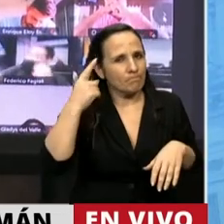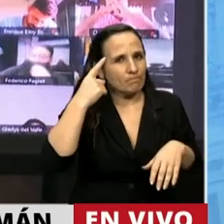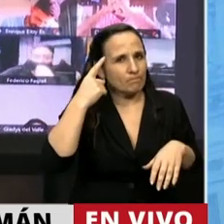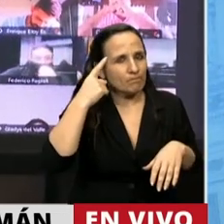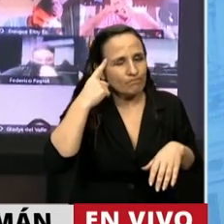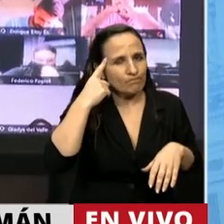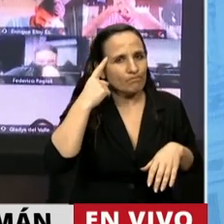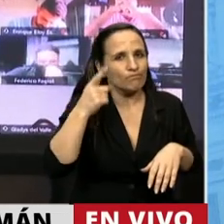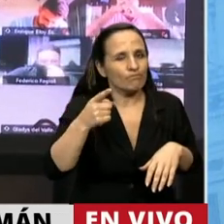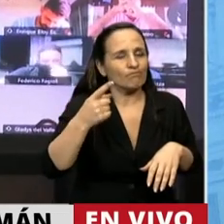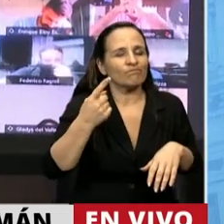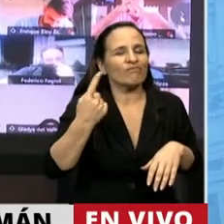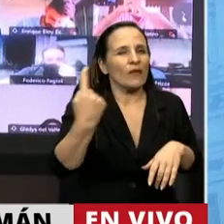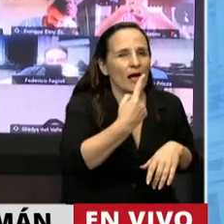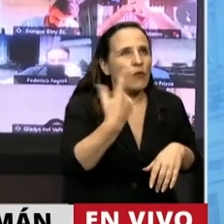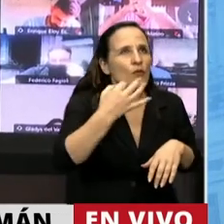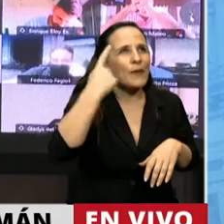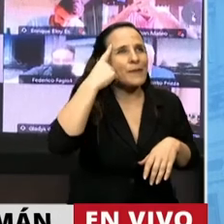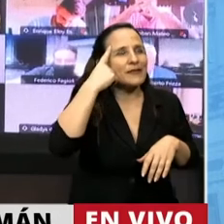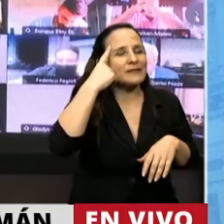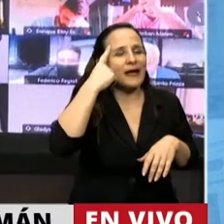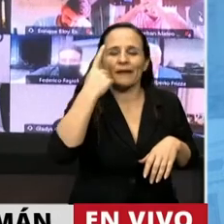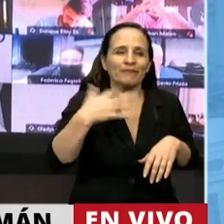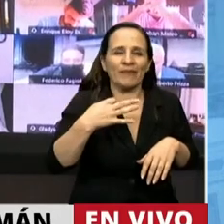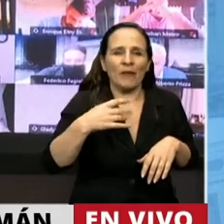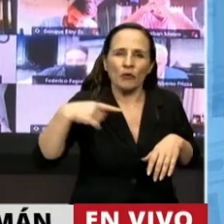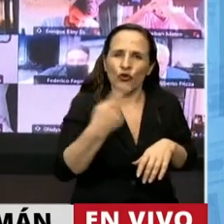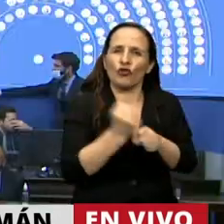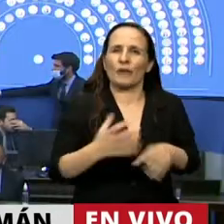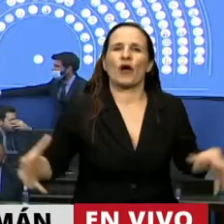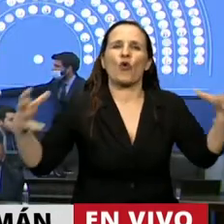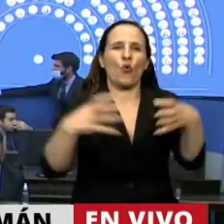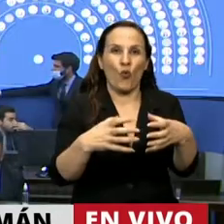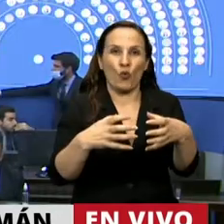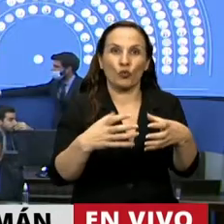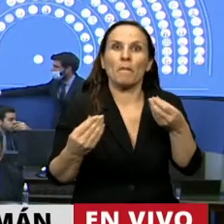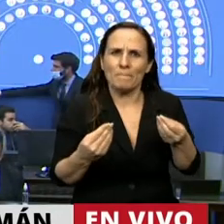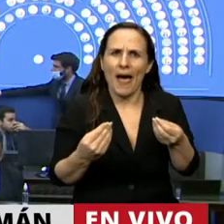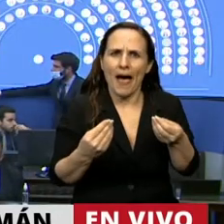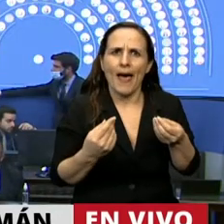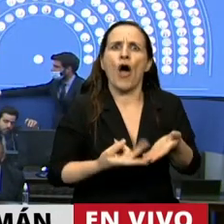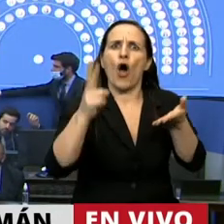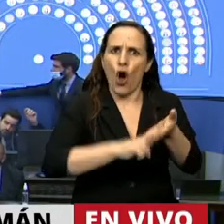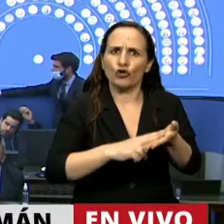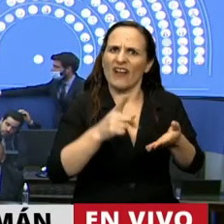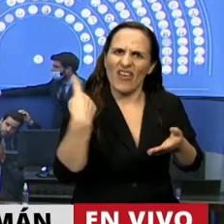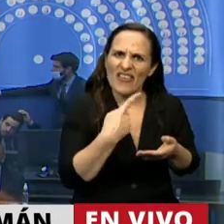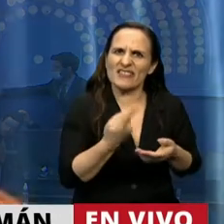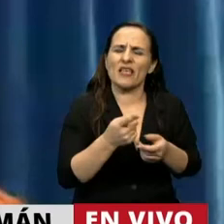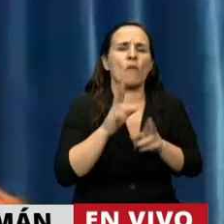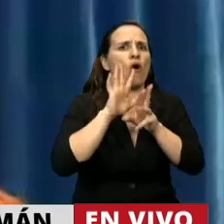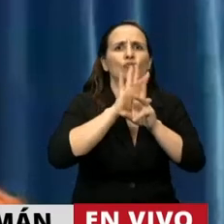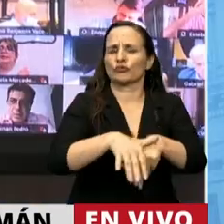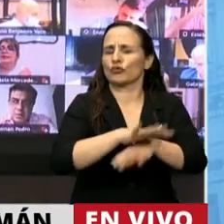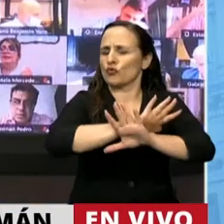reflexica, la autocrítica, de ponernos a trabajar todos juntos para que nuevamente sigamos diciendo ni una menos en